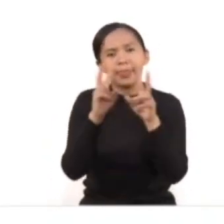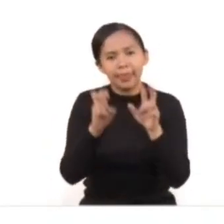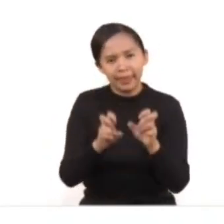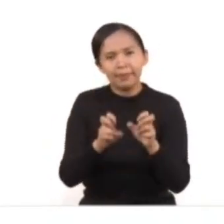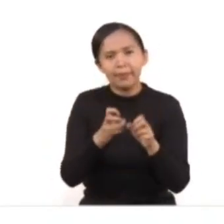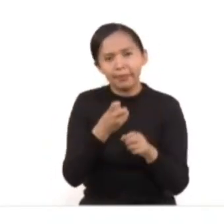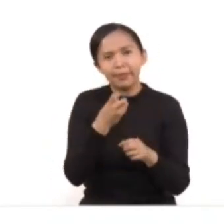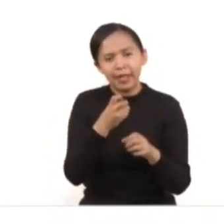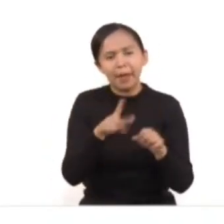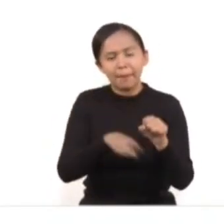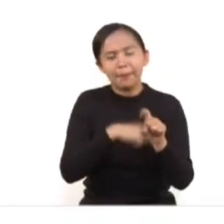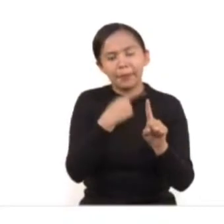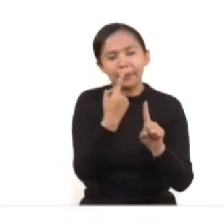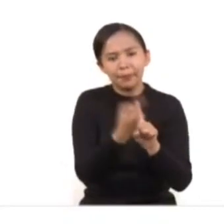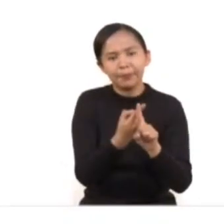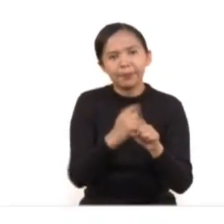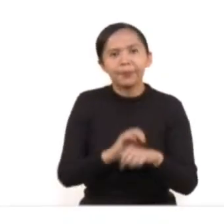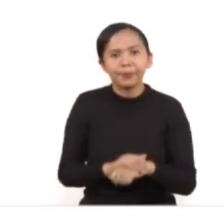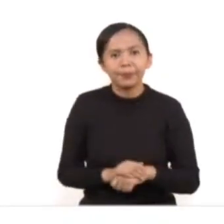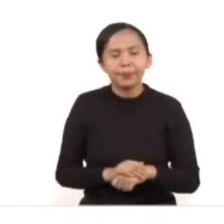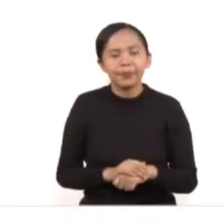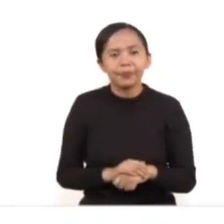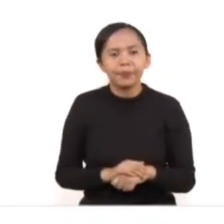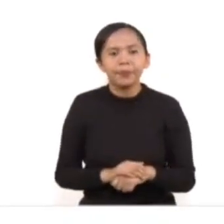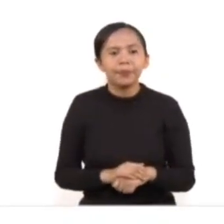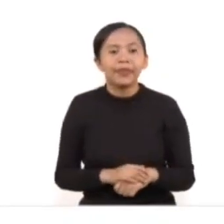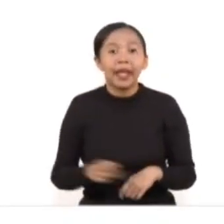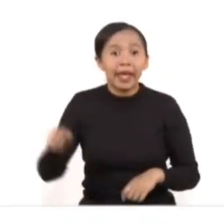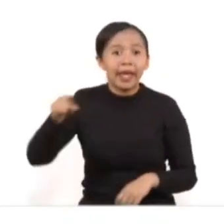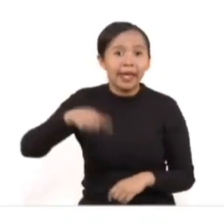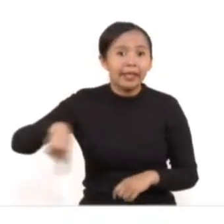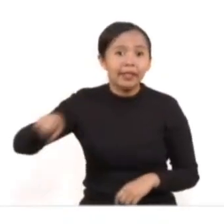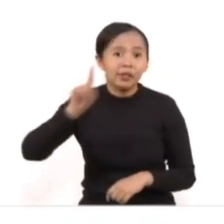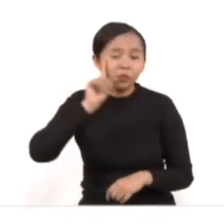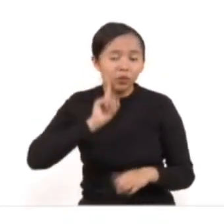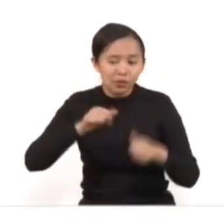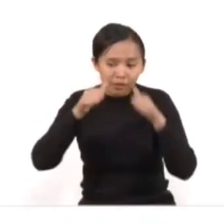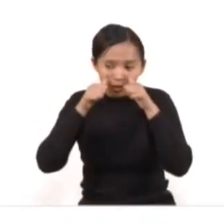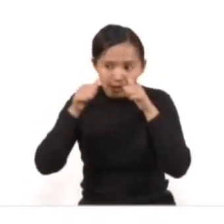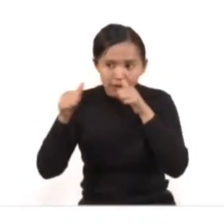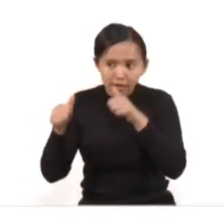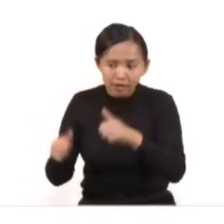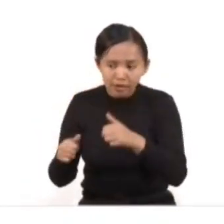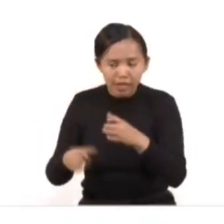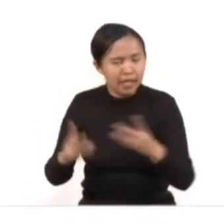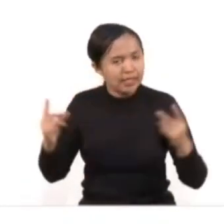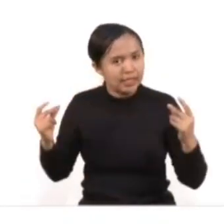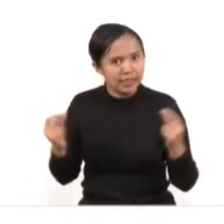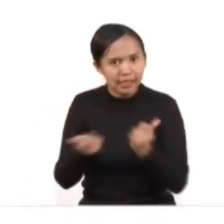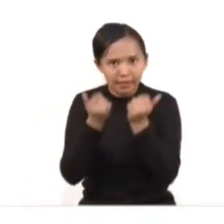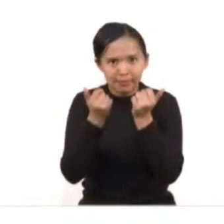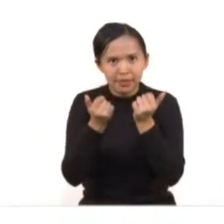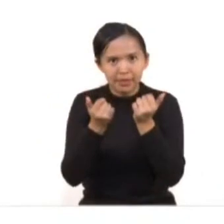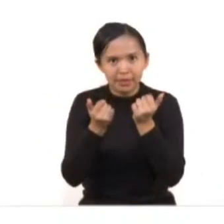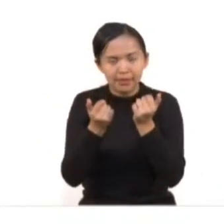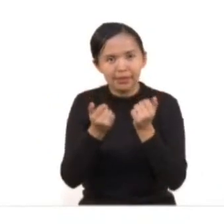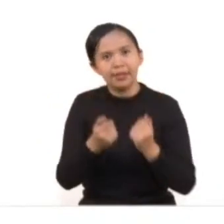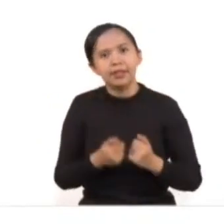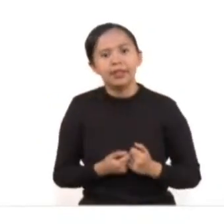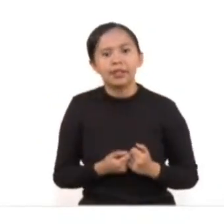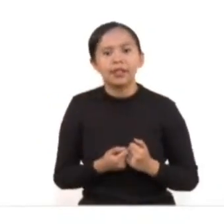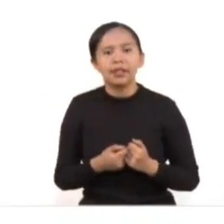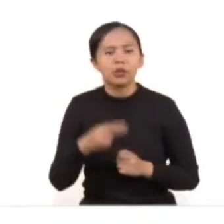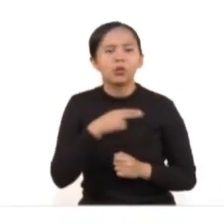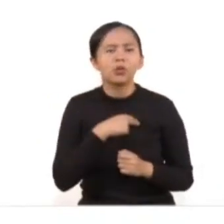con este tipo de violación. Serán atendidas, estamos buscando que sean atendidas de forma inmediata y estamos